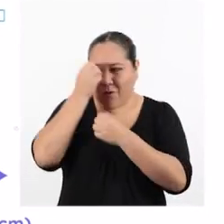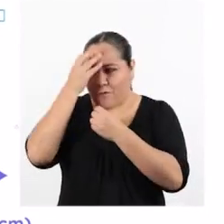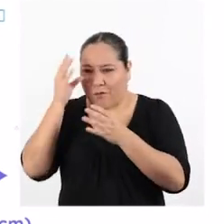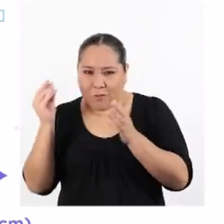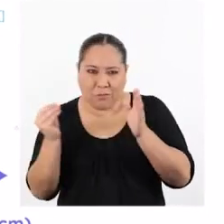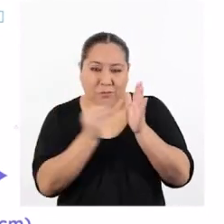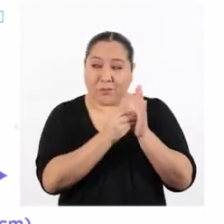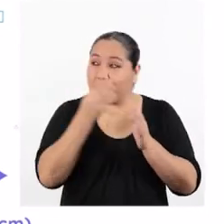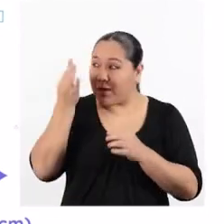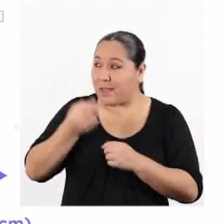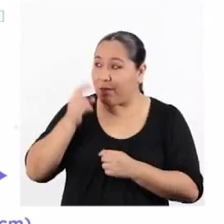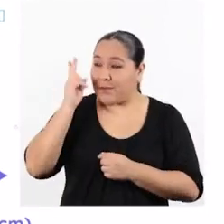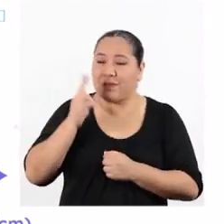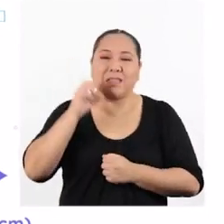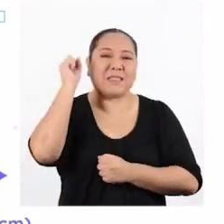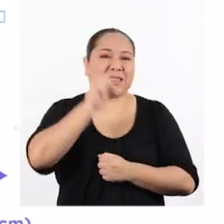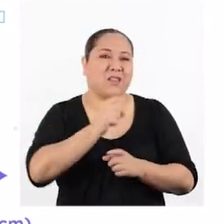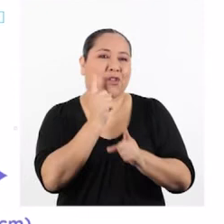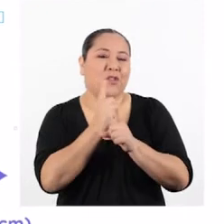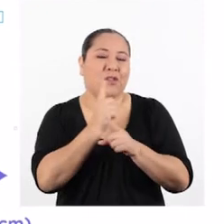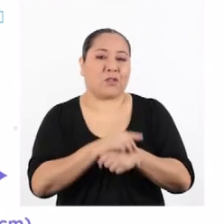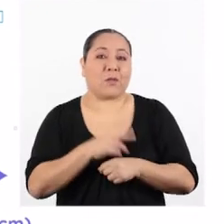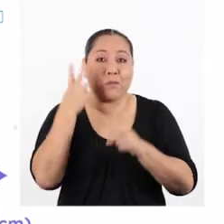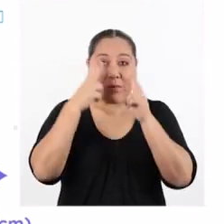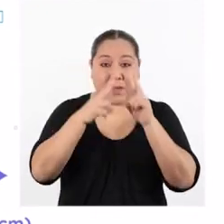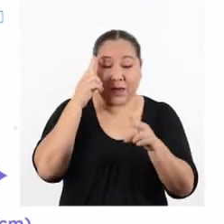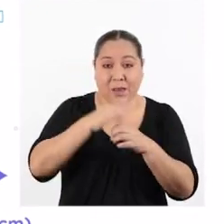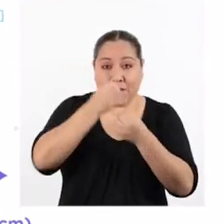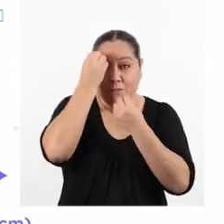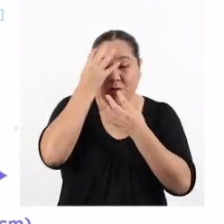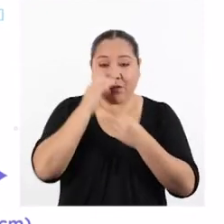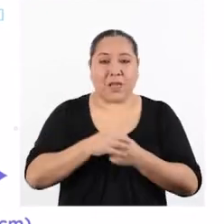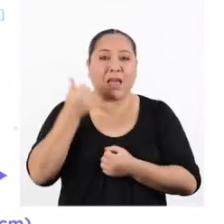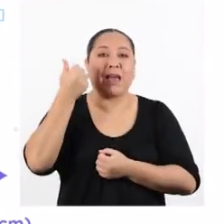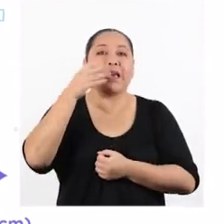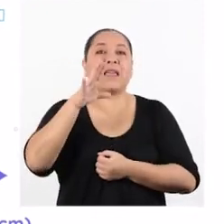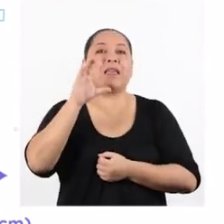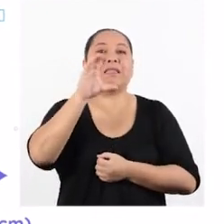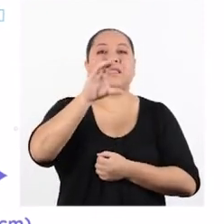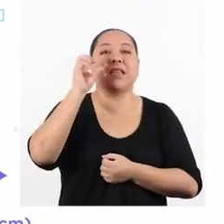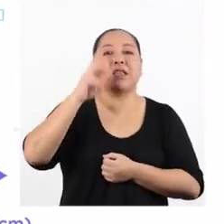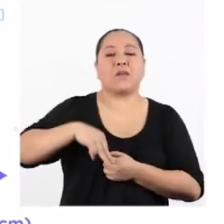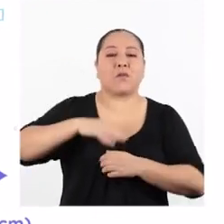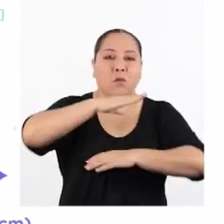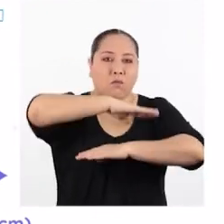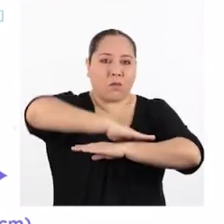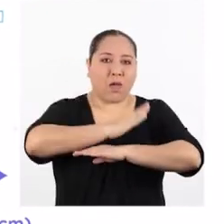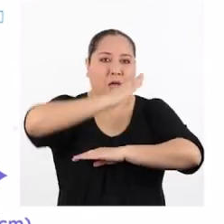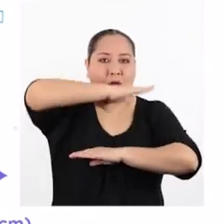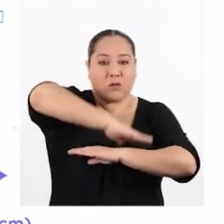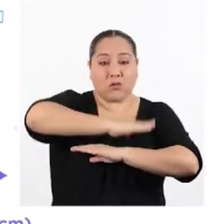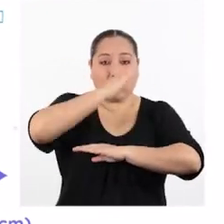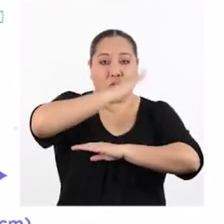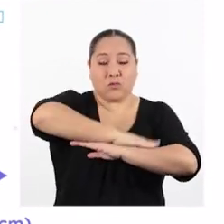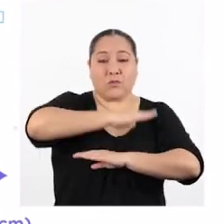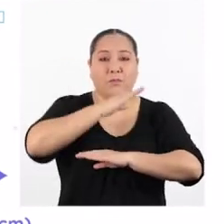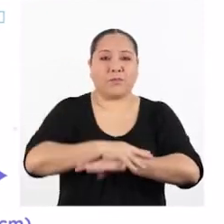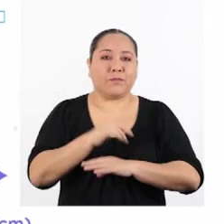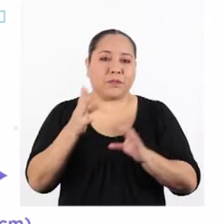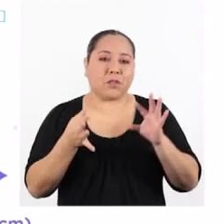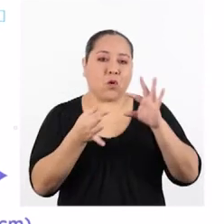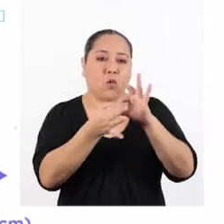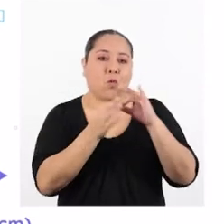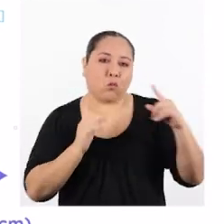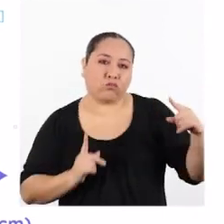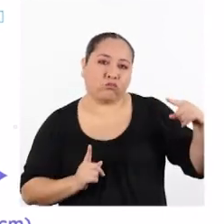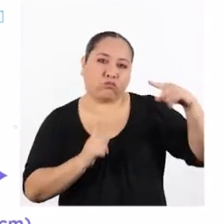¿no profesor? Así es. Miren el dato de 15 centímetros del brazo de resistencia. Se une con